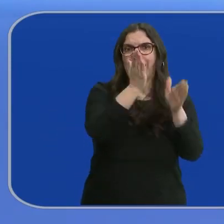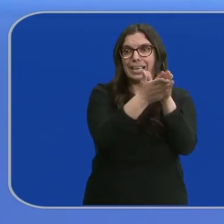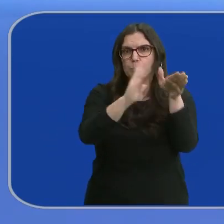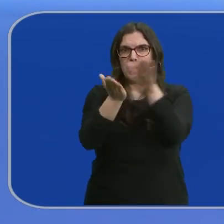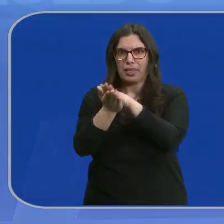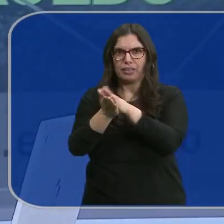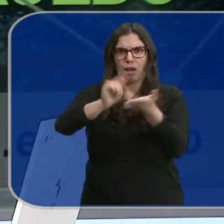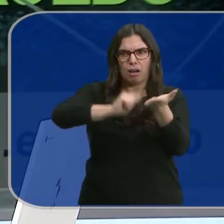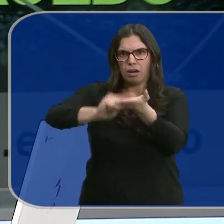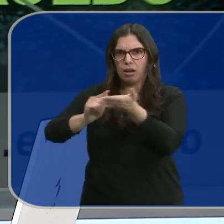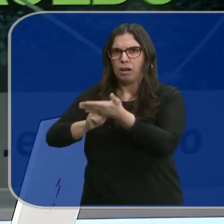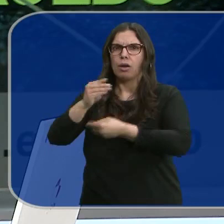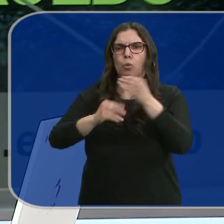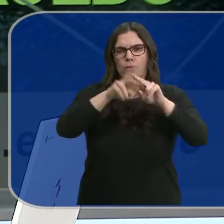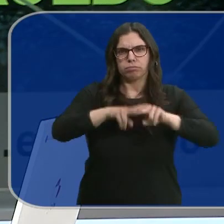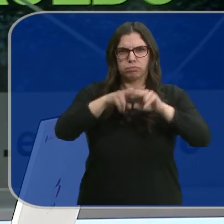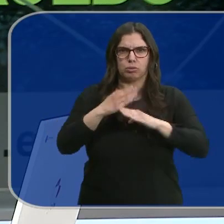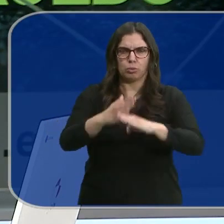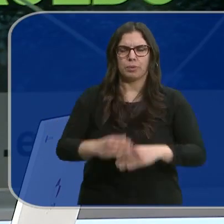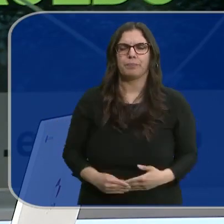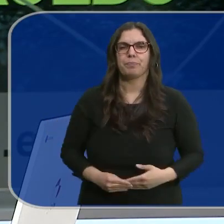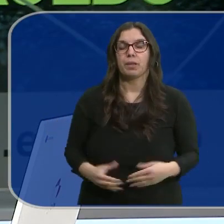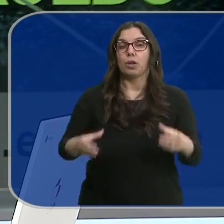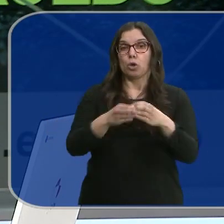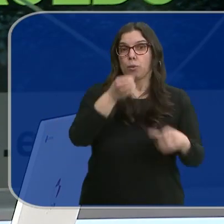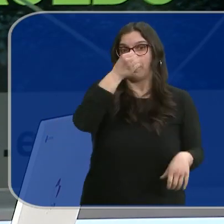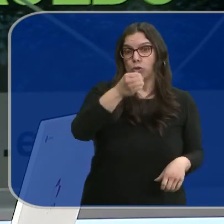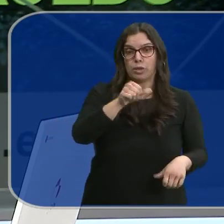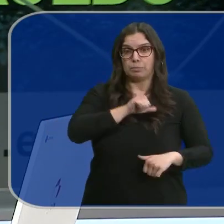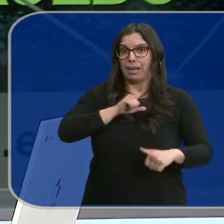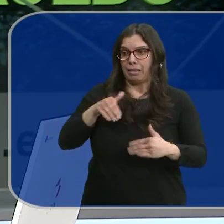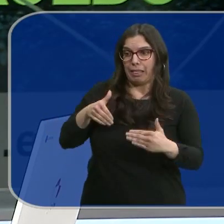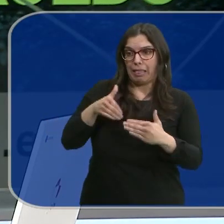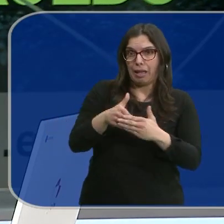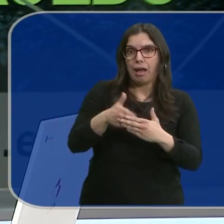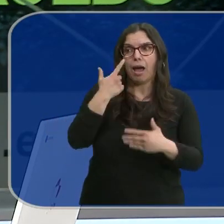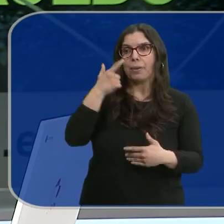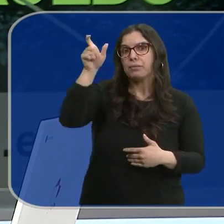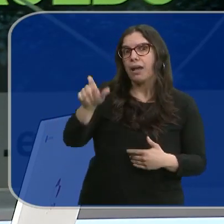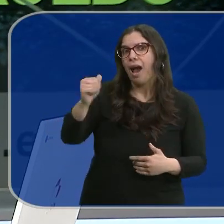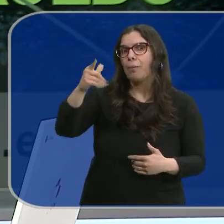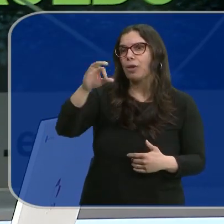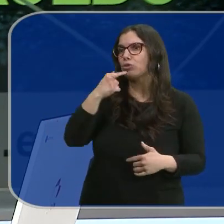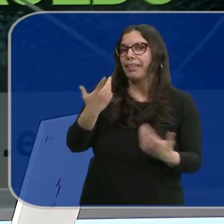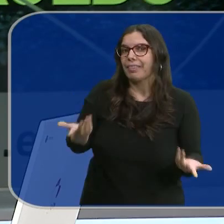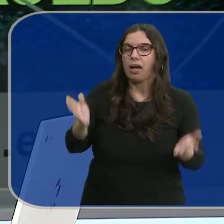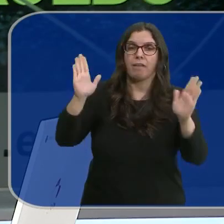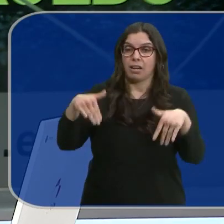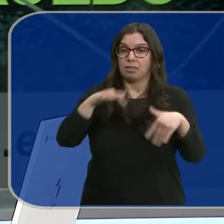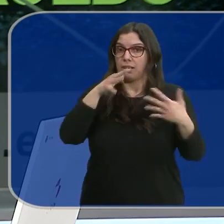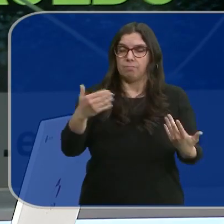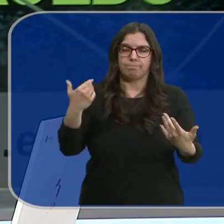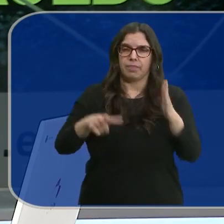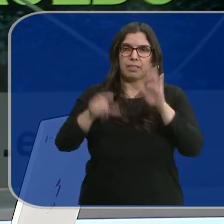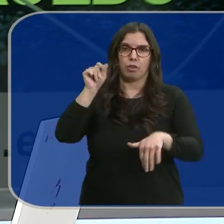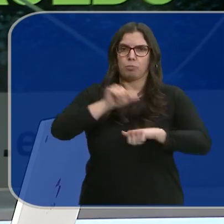hayan sido fiscalizados. El Partido Socialista ha esperado hasta el último momento para escuchar lo que tenía que decir José Luis Ábalos, pero a esta